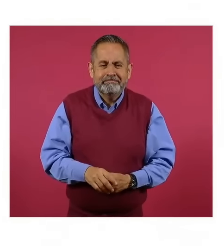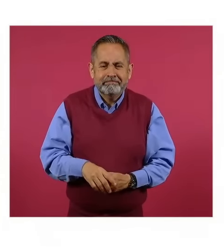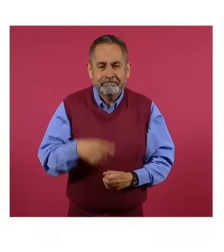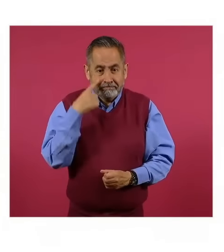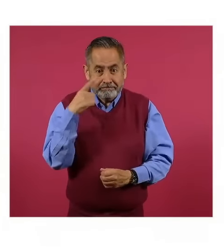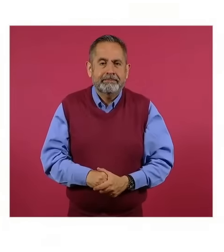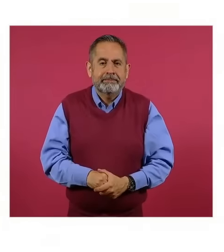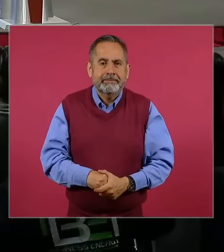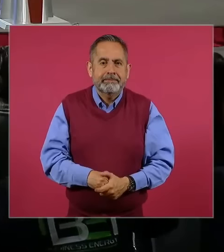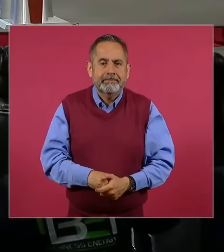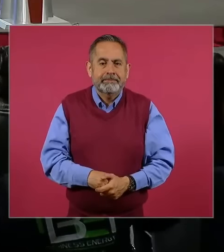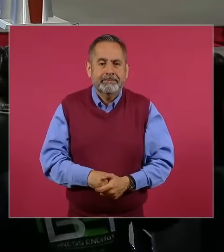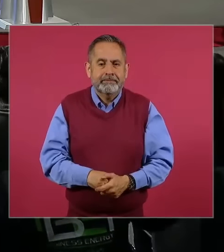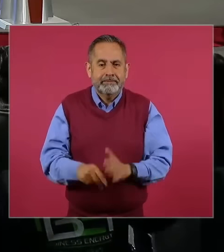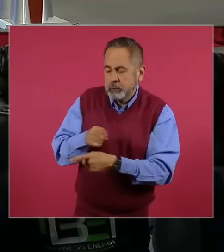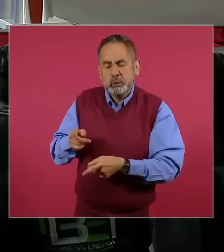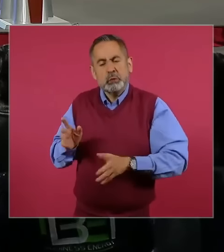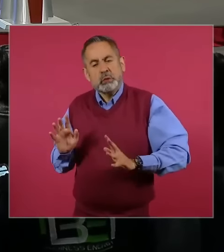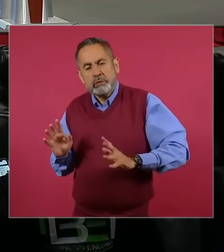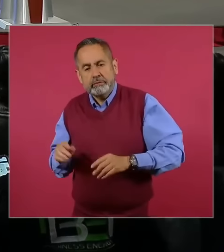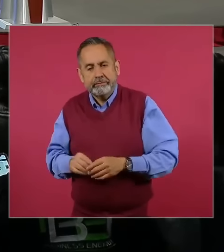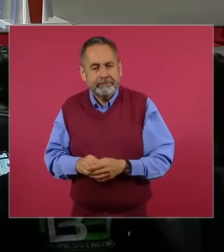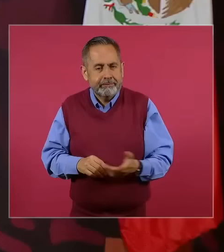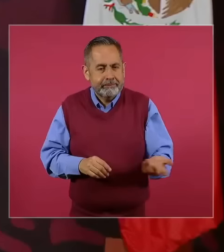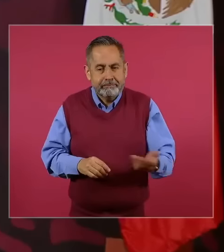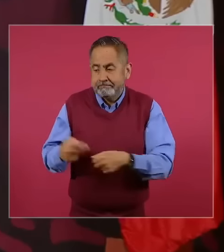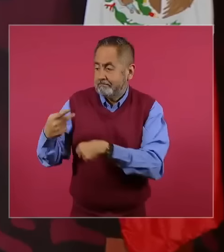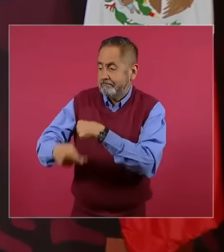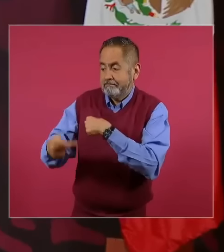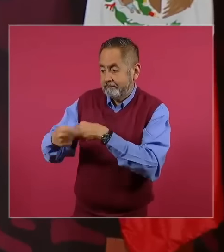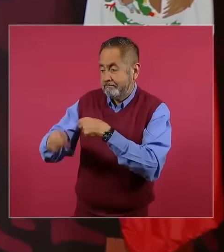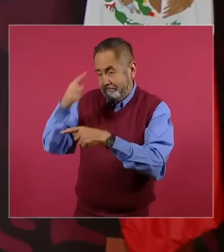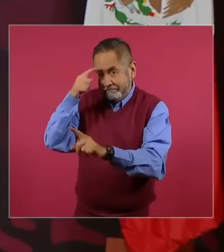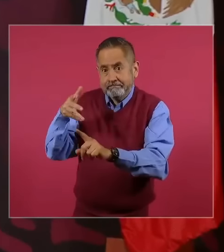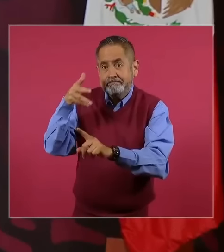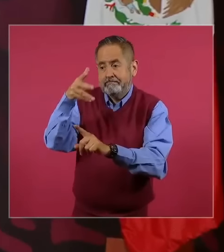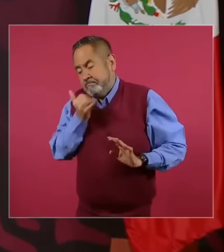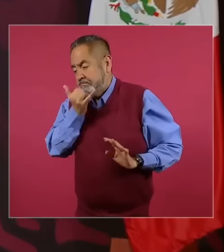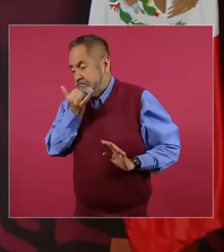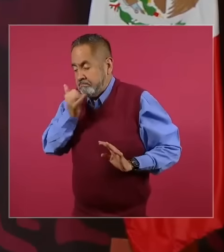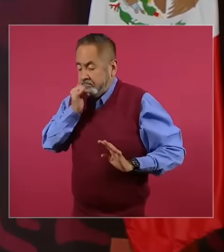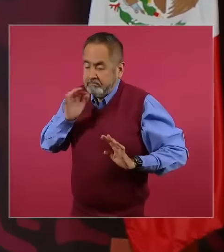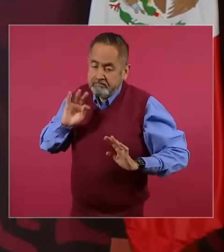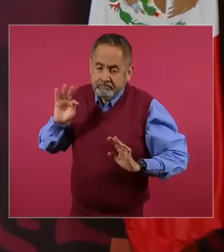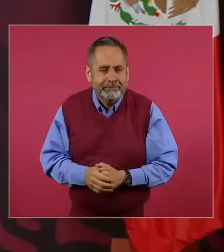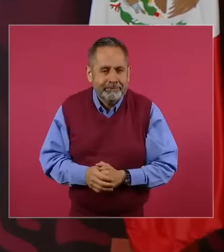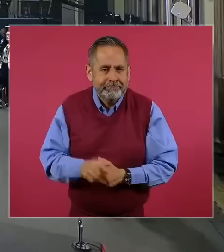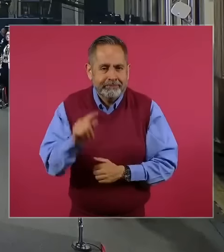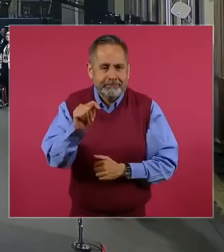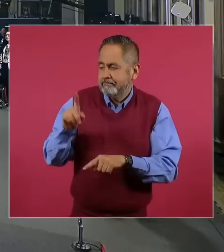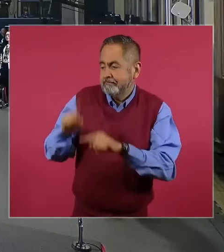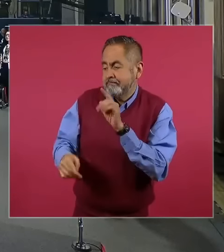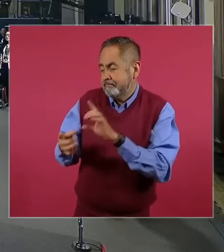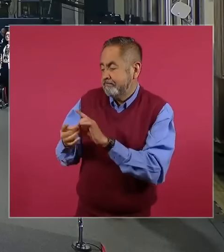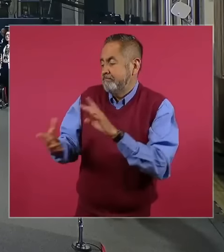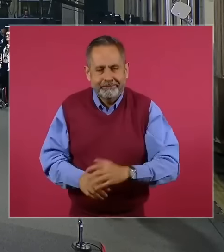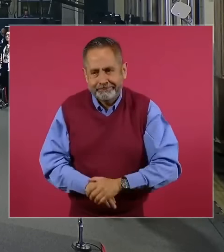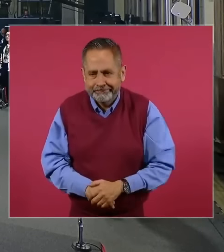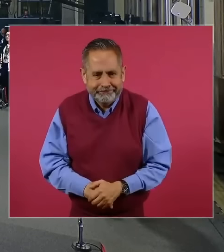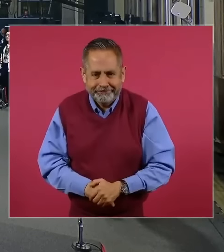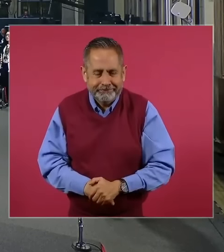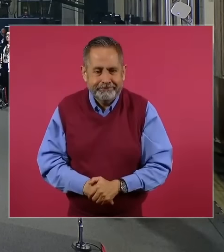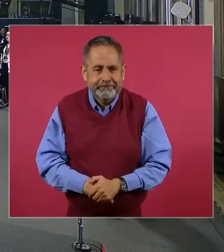está también reforma judicial, riesgo para relación comercial en el tratado, quién está la razón, ¿saben?